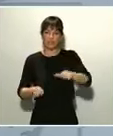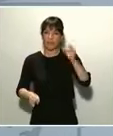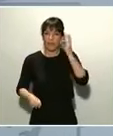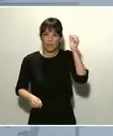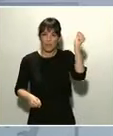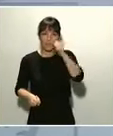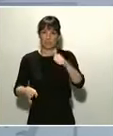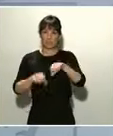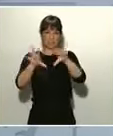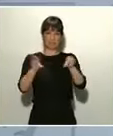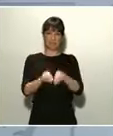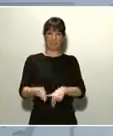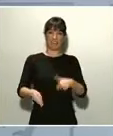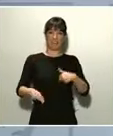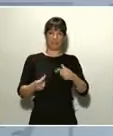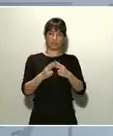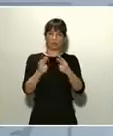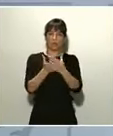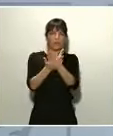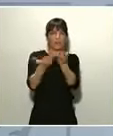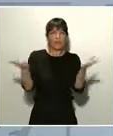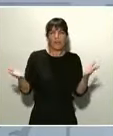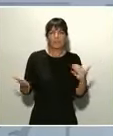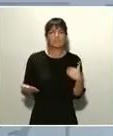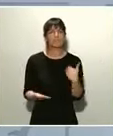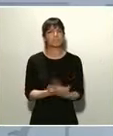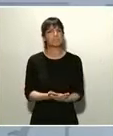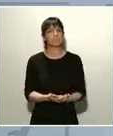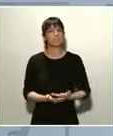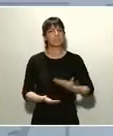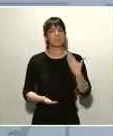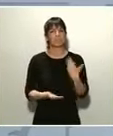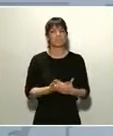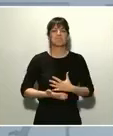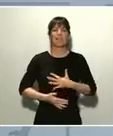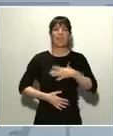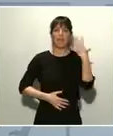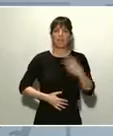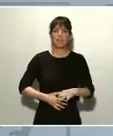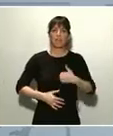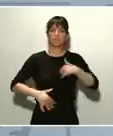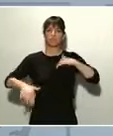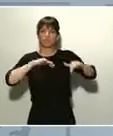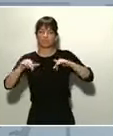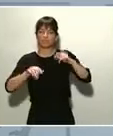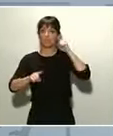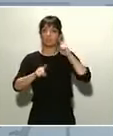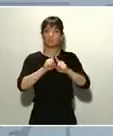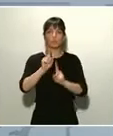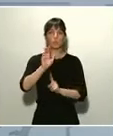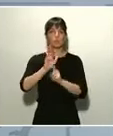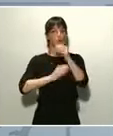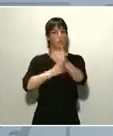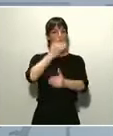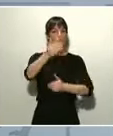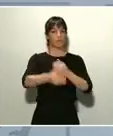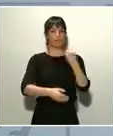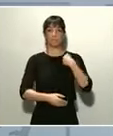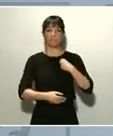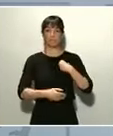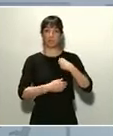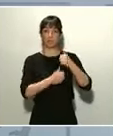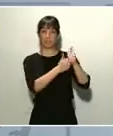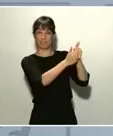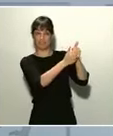el conjunto de la ciudadanía, está demostrando capacidad e iniciativa para avanzar en la dirección que nos marcan las autoridades